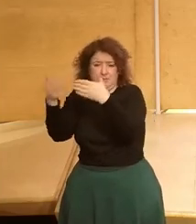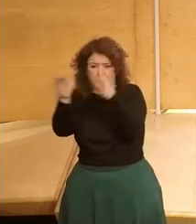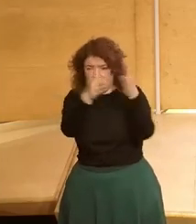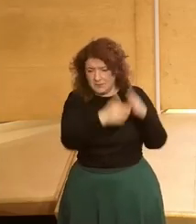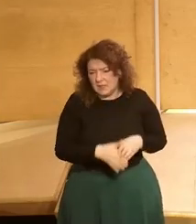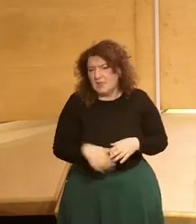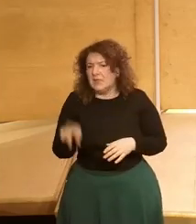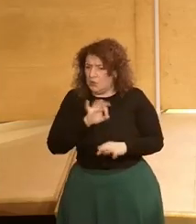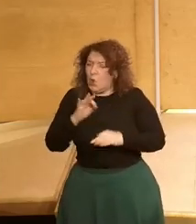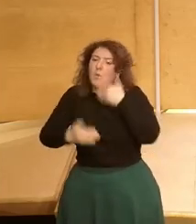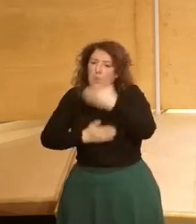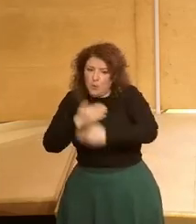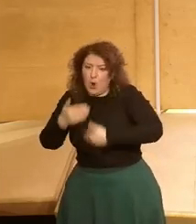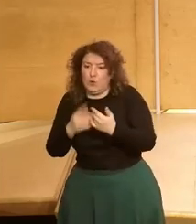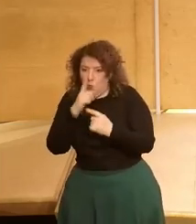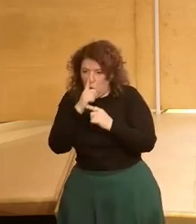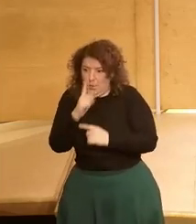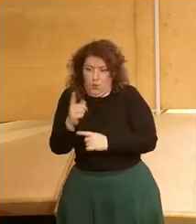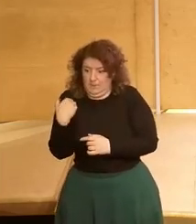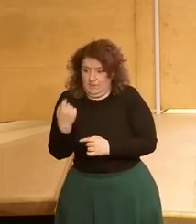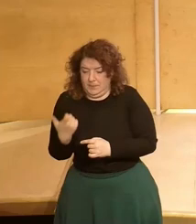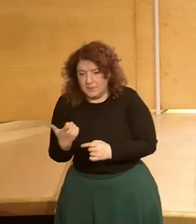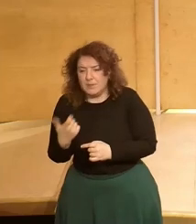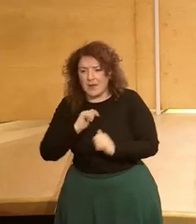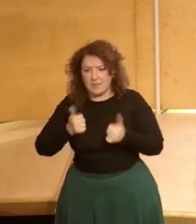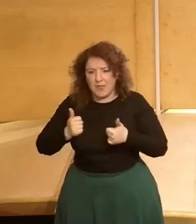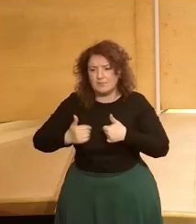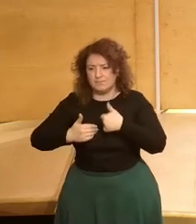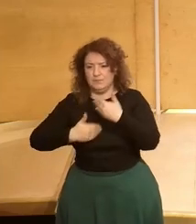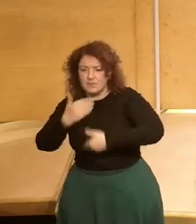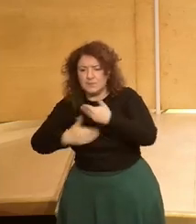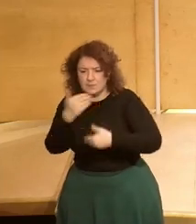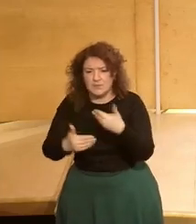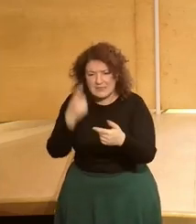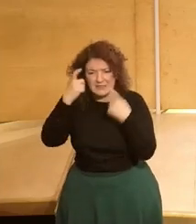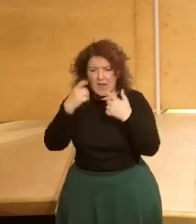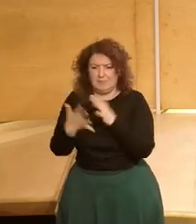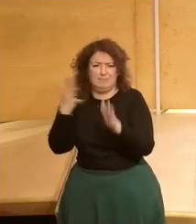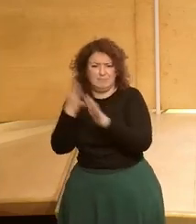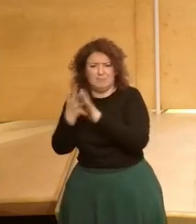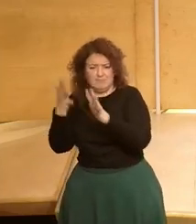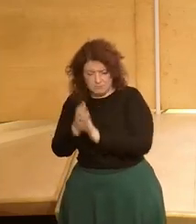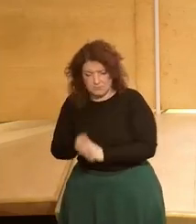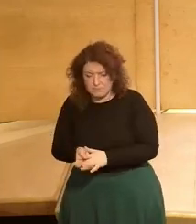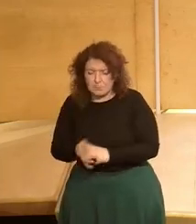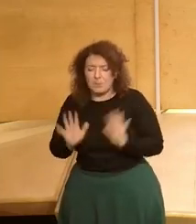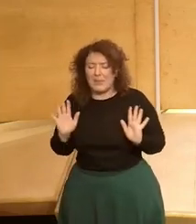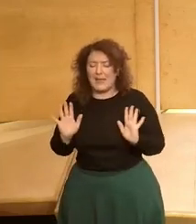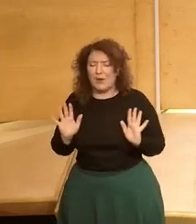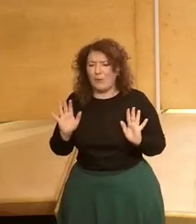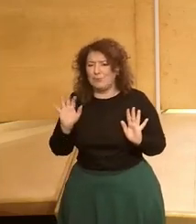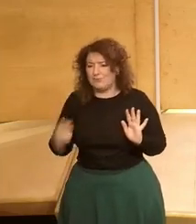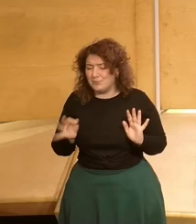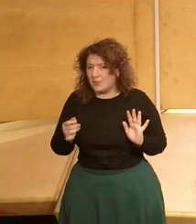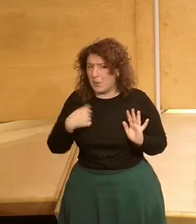hemos avanzado muchísimo en el primer año pero ahora es cuando estamos empezando a llegar a esa velocidad de crucero pero yo creo que